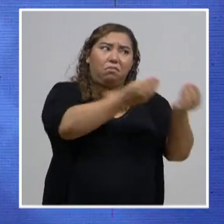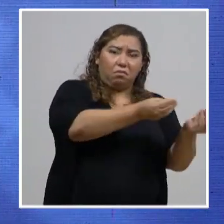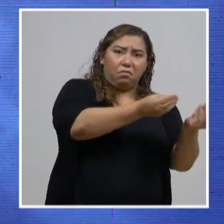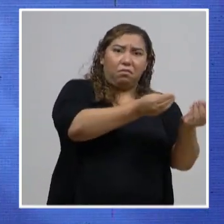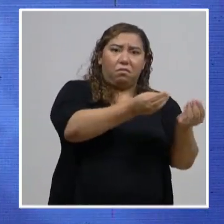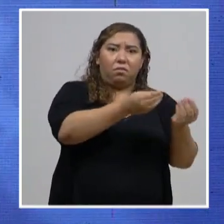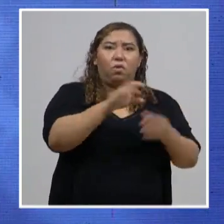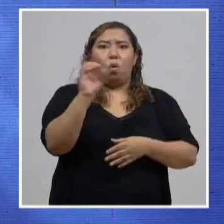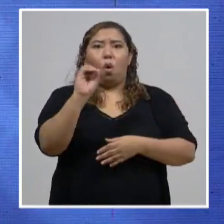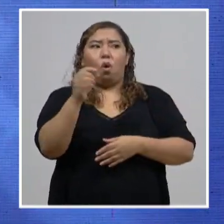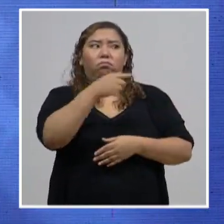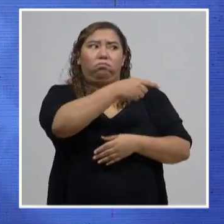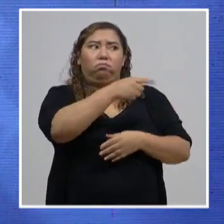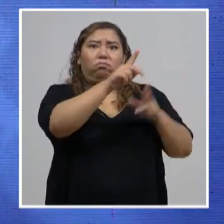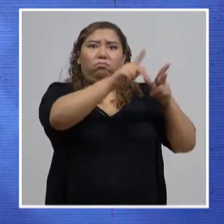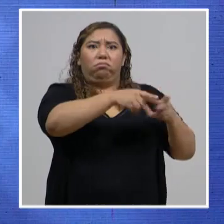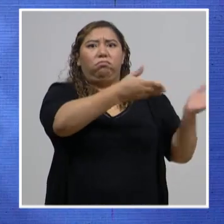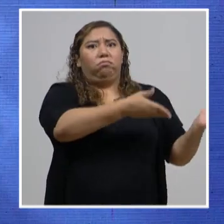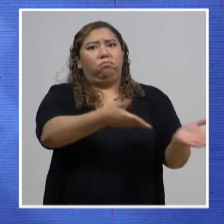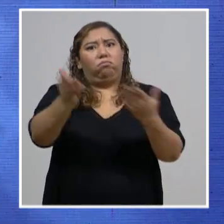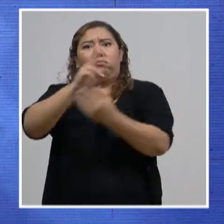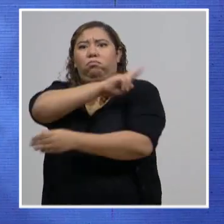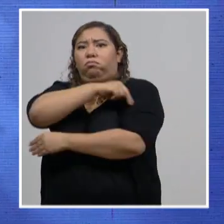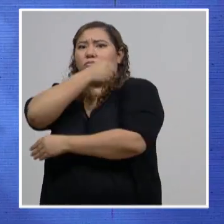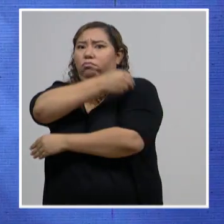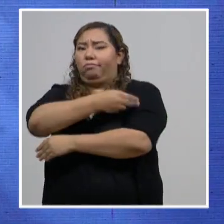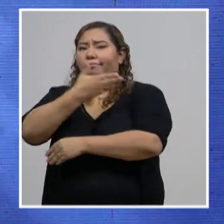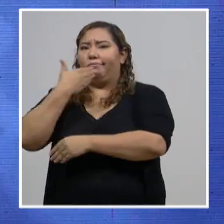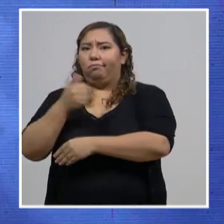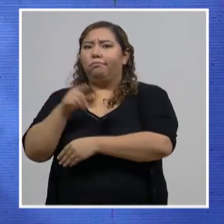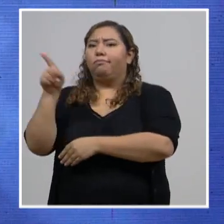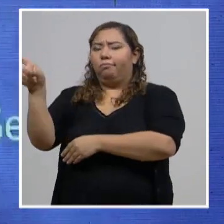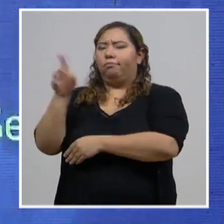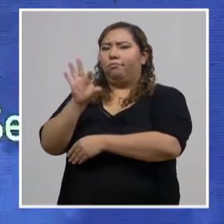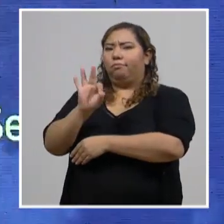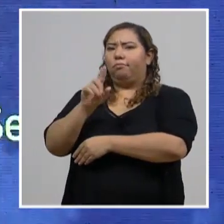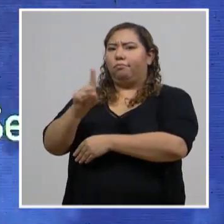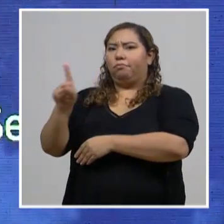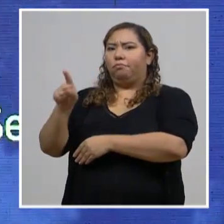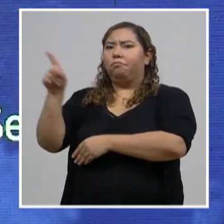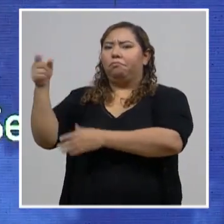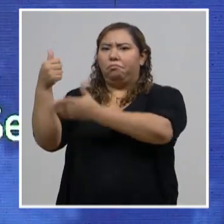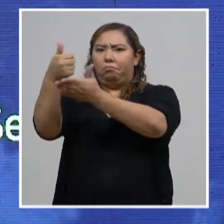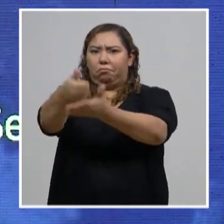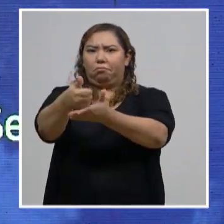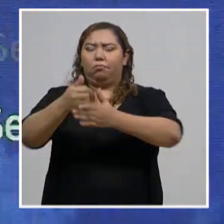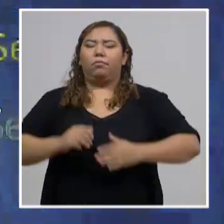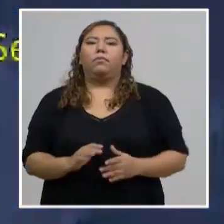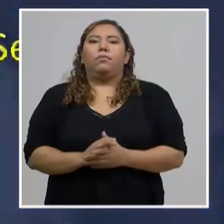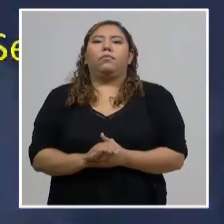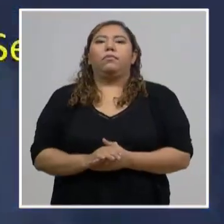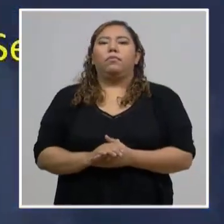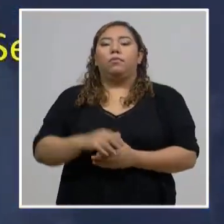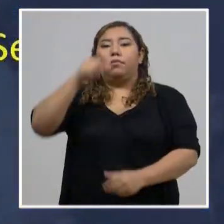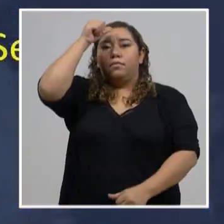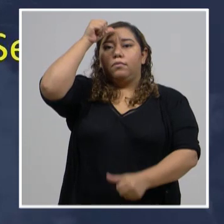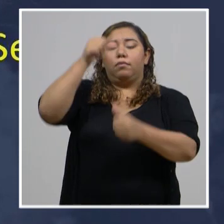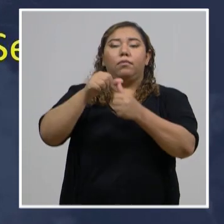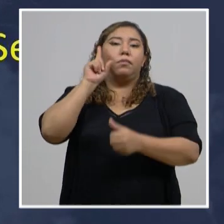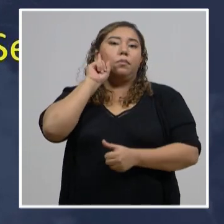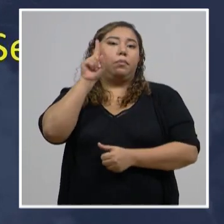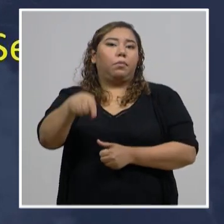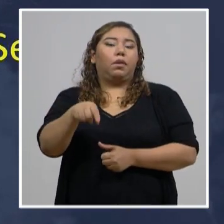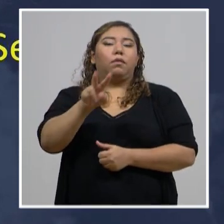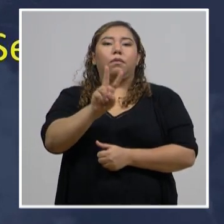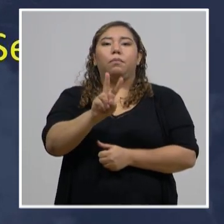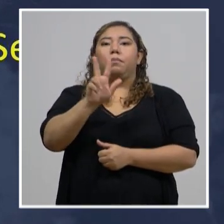familiar a algún hospital. En el 911 le atenderán. Y siempre recordando para mañana, 23 de